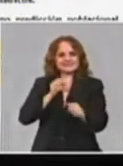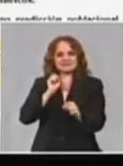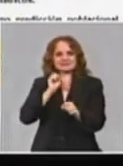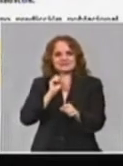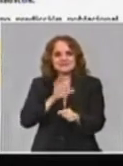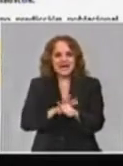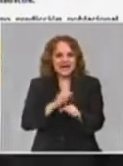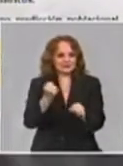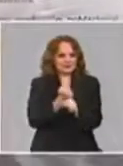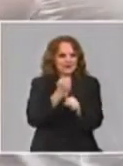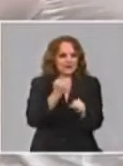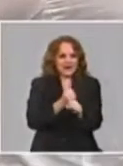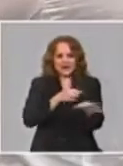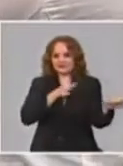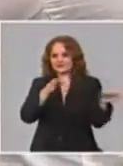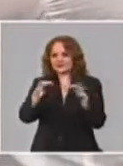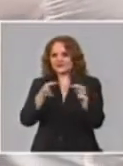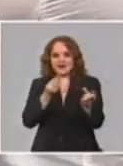2020 el 2008